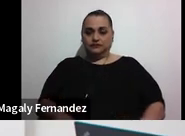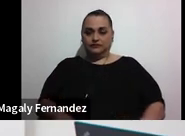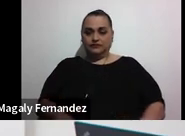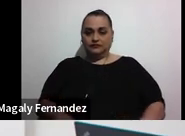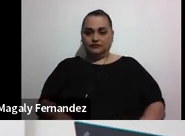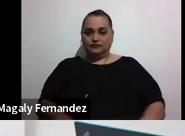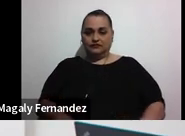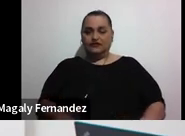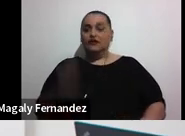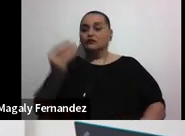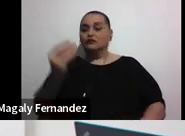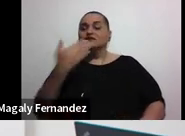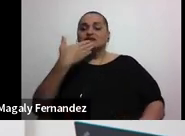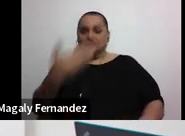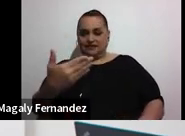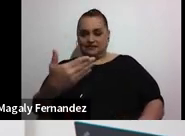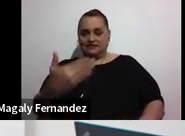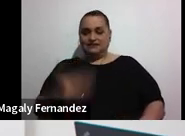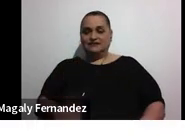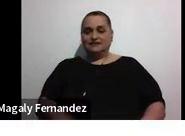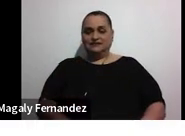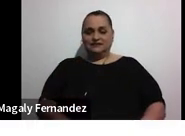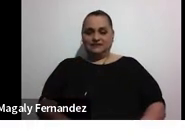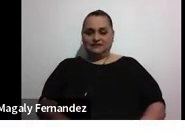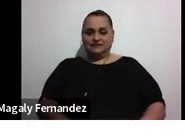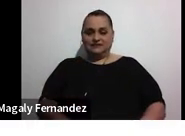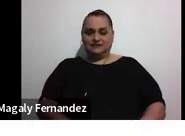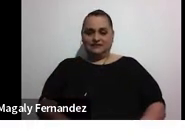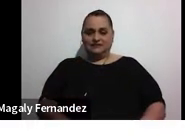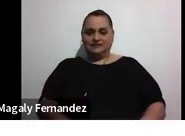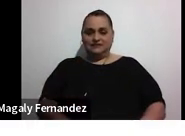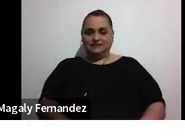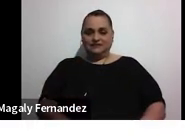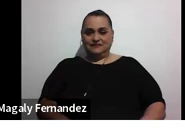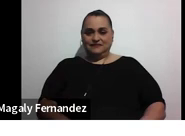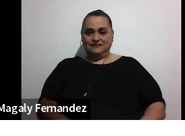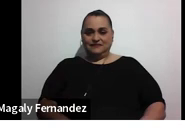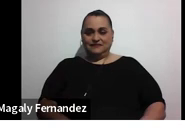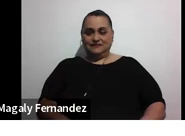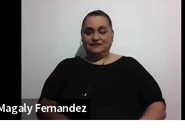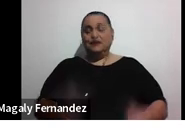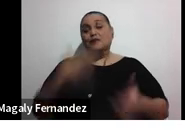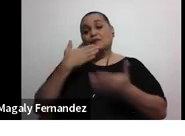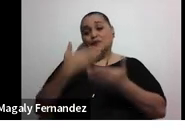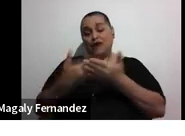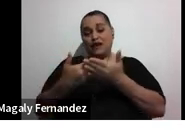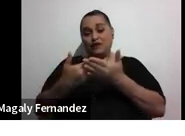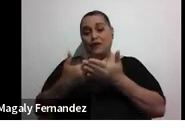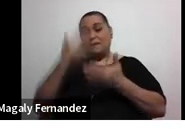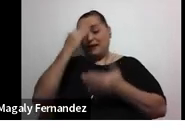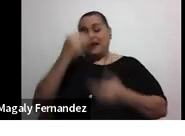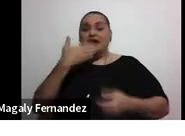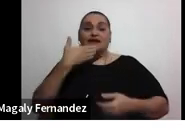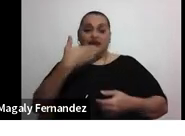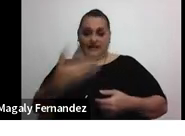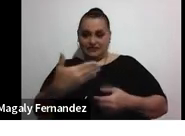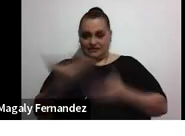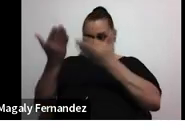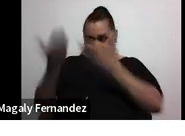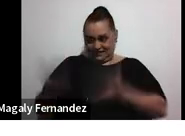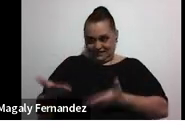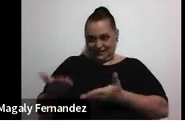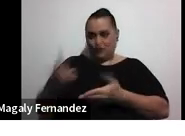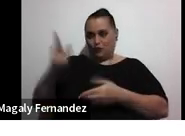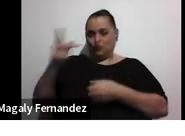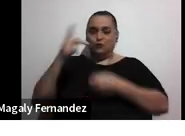muchísimas gracias a vos y bueno para agradecerte por la